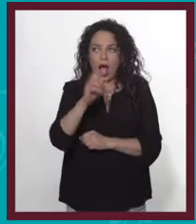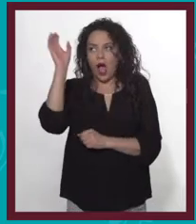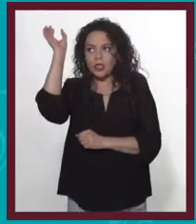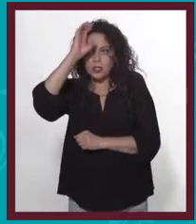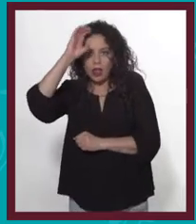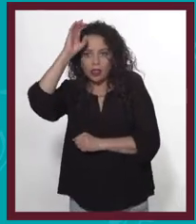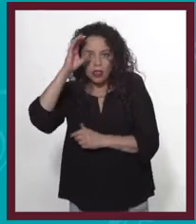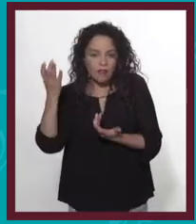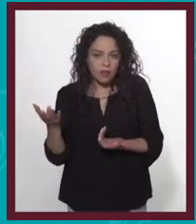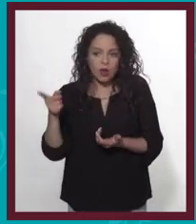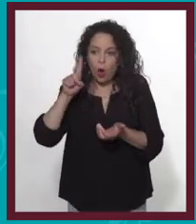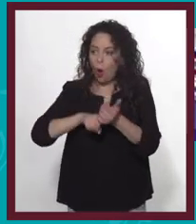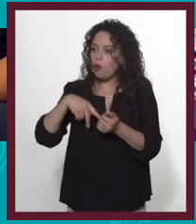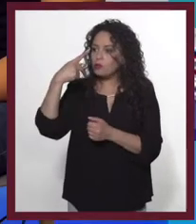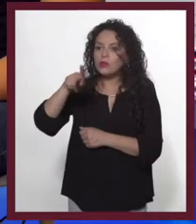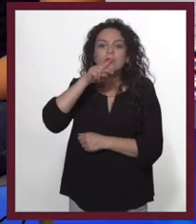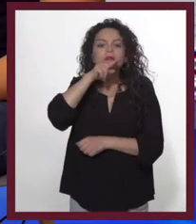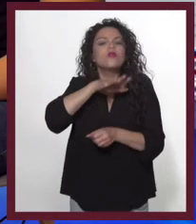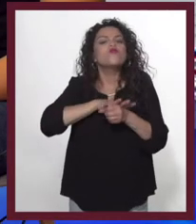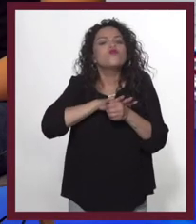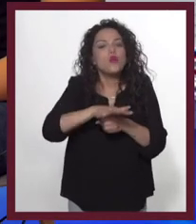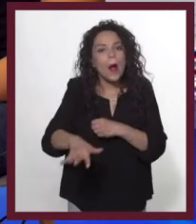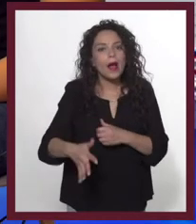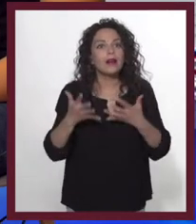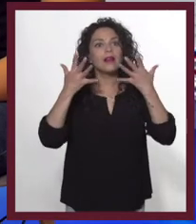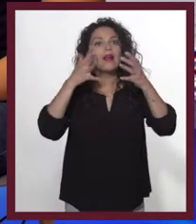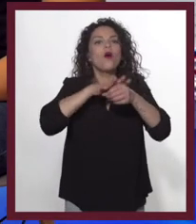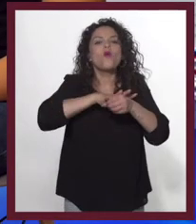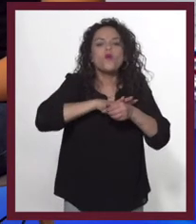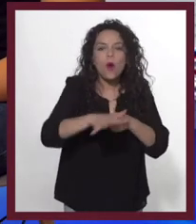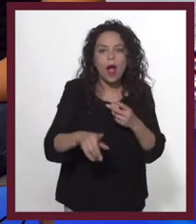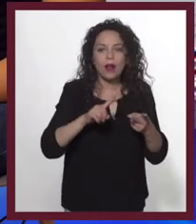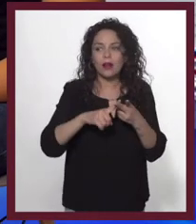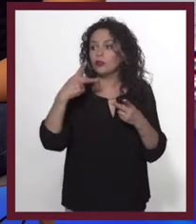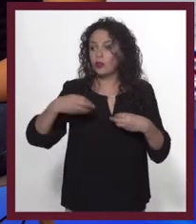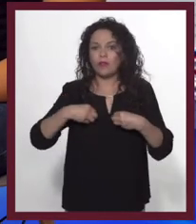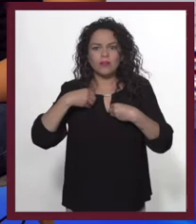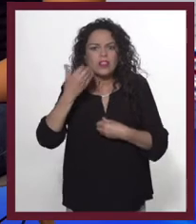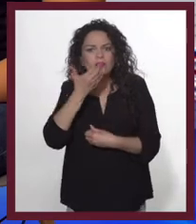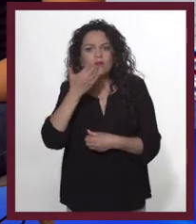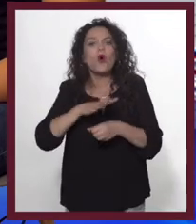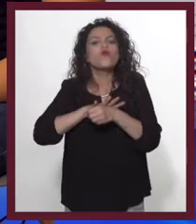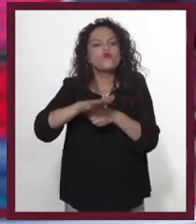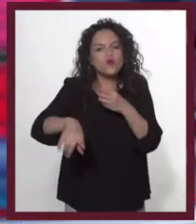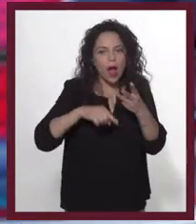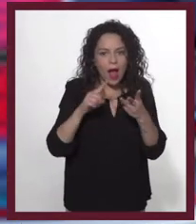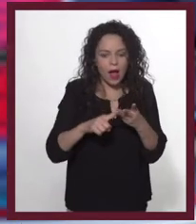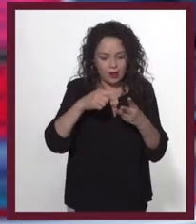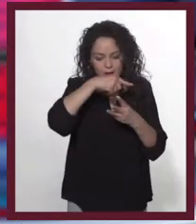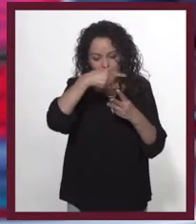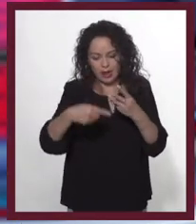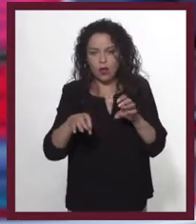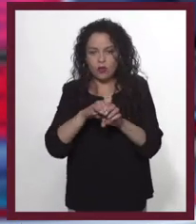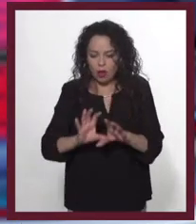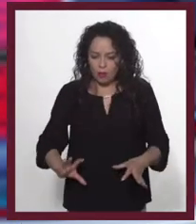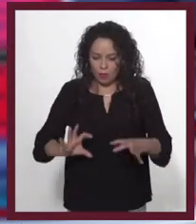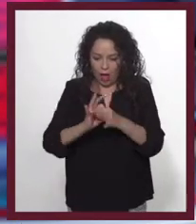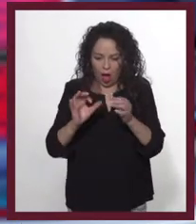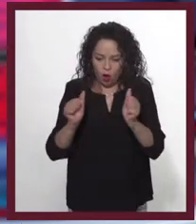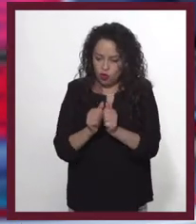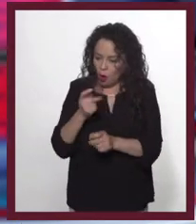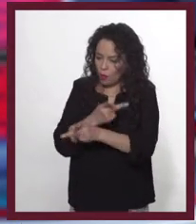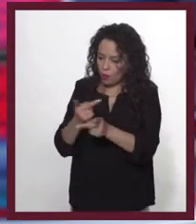científica, cuáles son sus preocupaciones, sus deseos y sus hábitos y cómo estos pueden